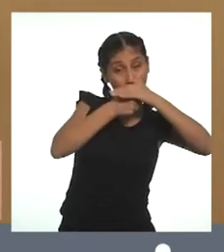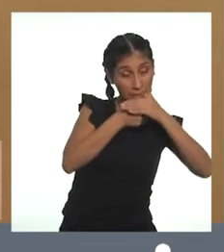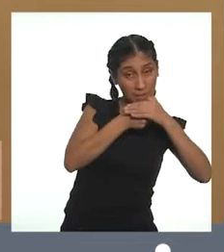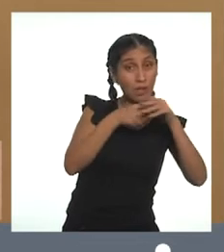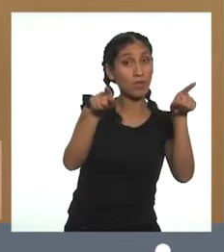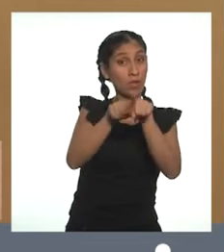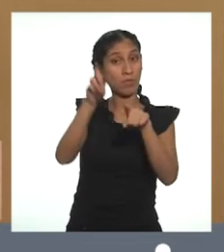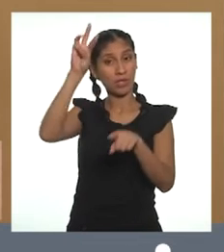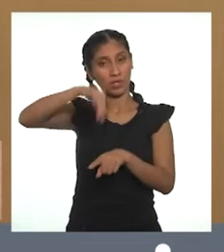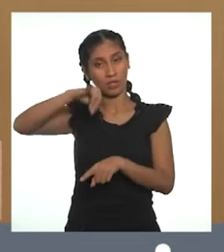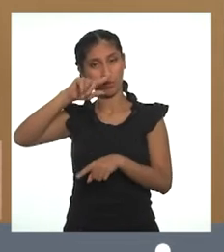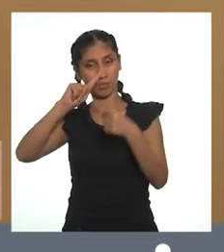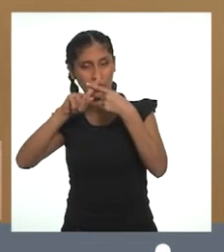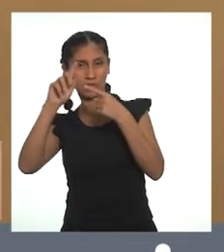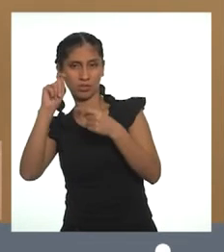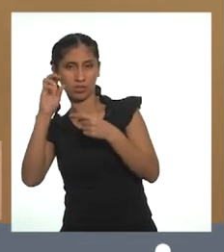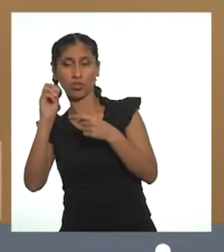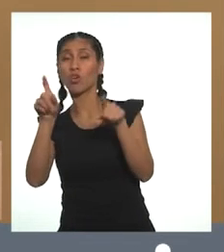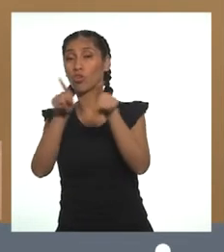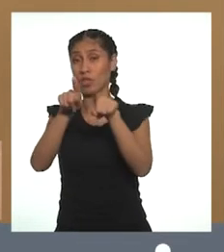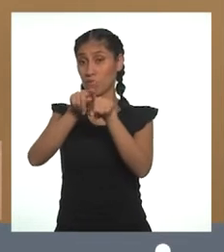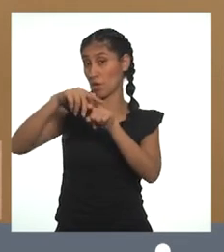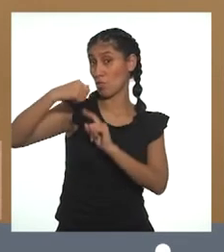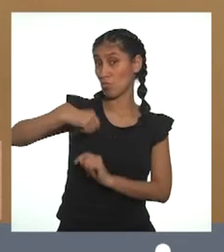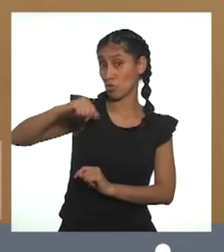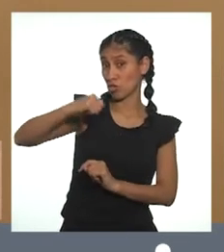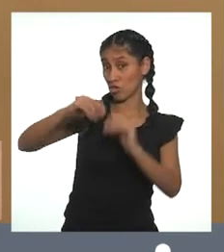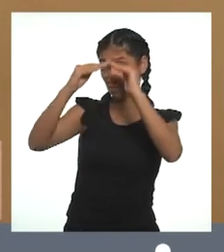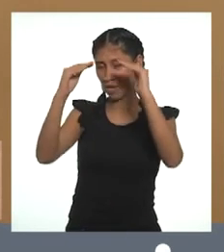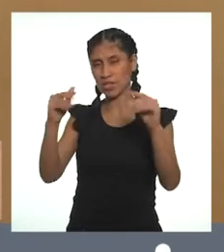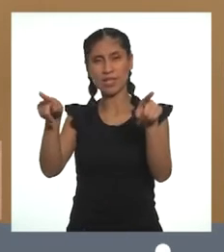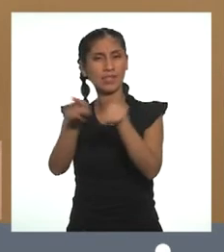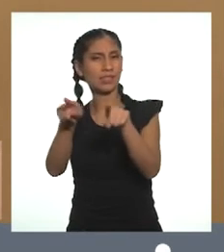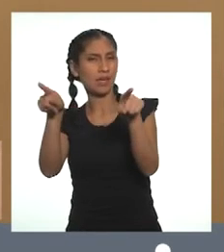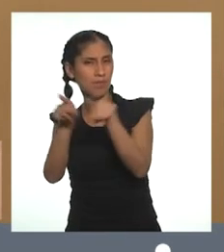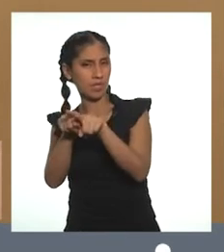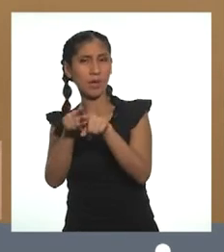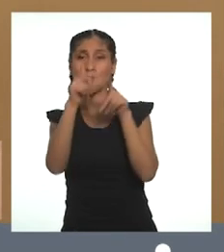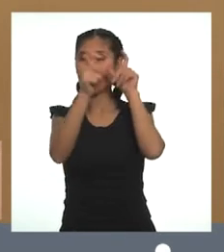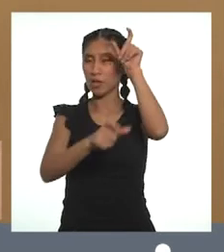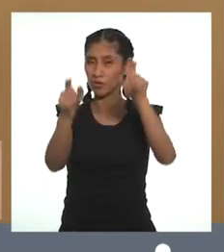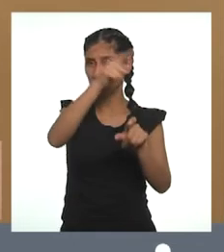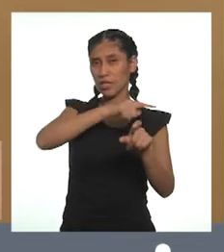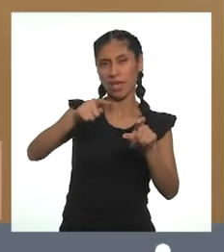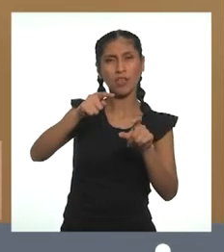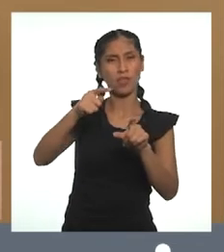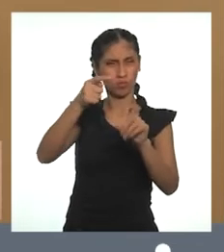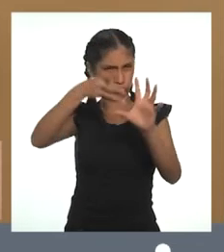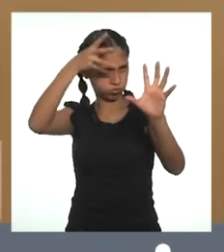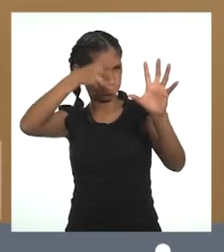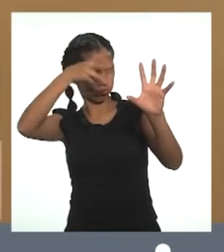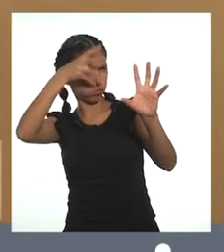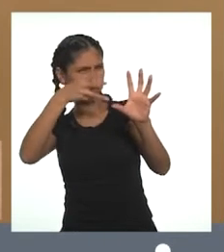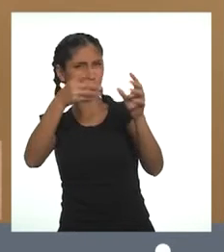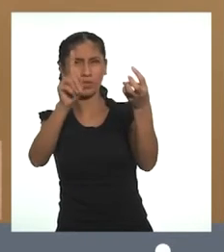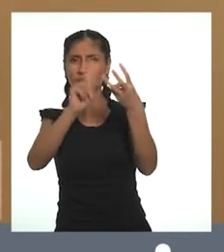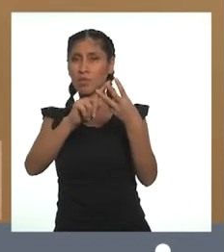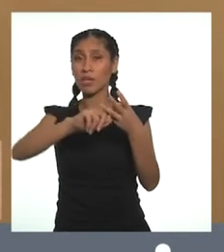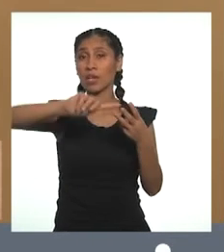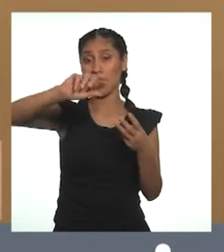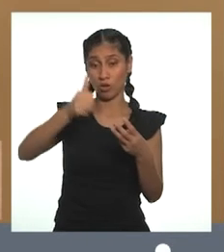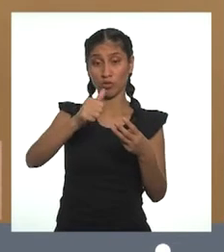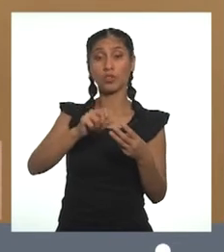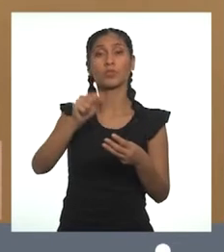mixto, municipalidades, organizaciones comunales, operadores especializados. Por otra parte,